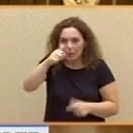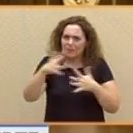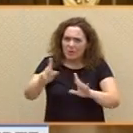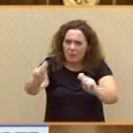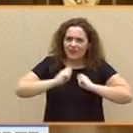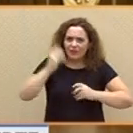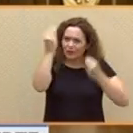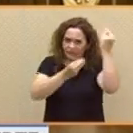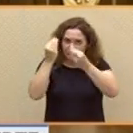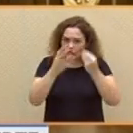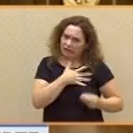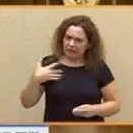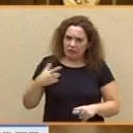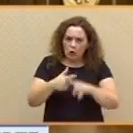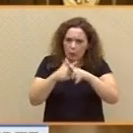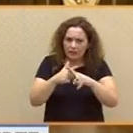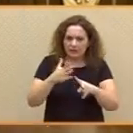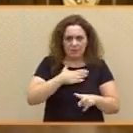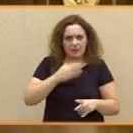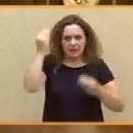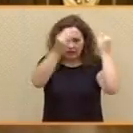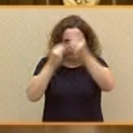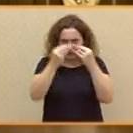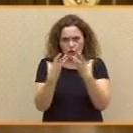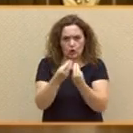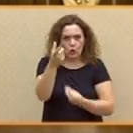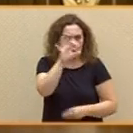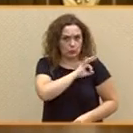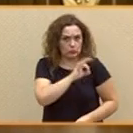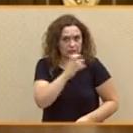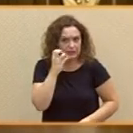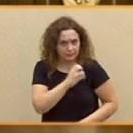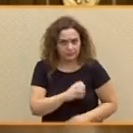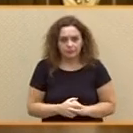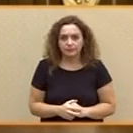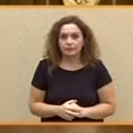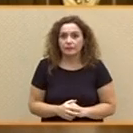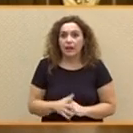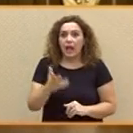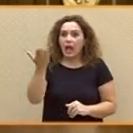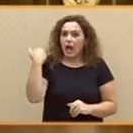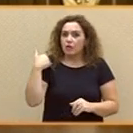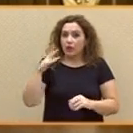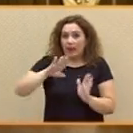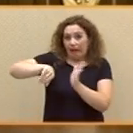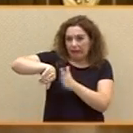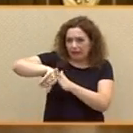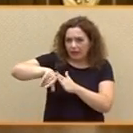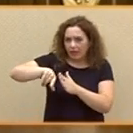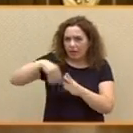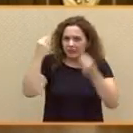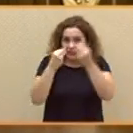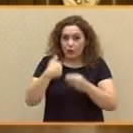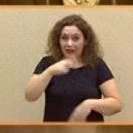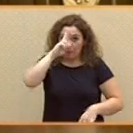mis reflexiones con usted. Algunos en la izquierda creyeron durante mucho tiempo que la respetabilidad en política se gana cuando